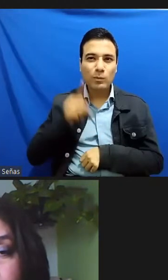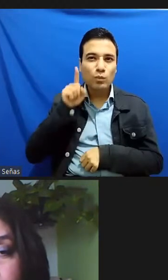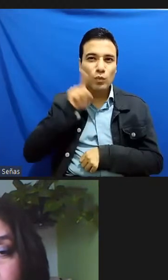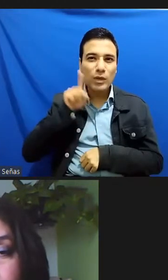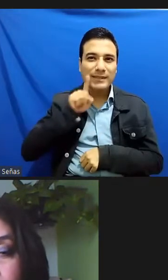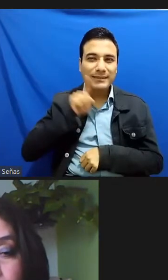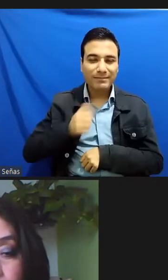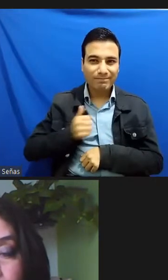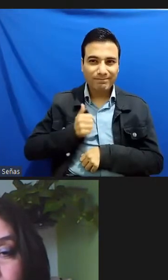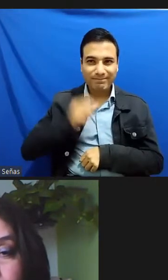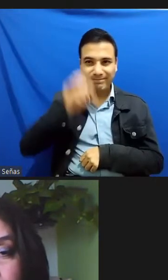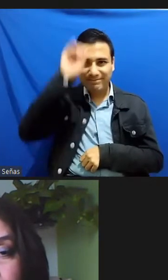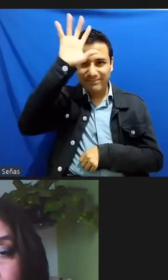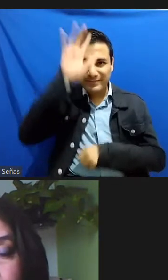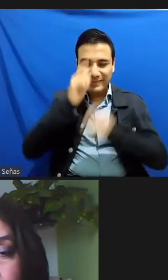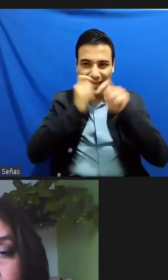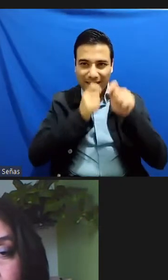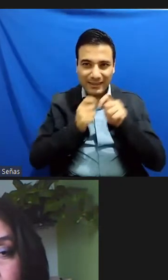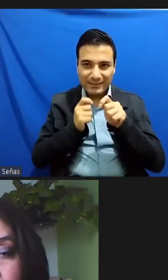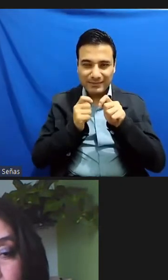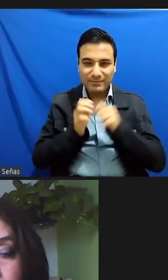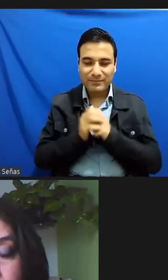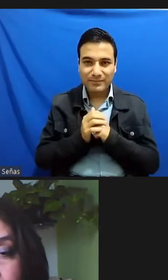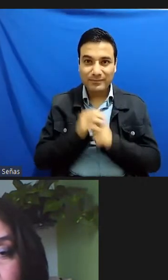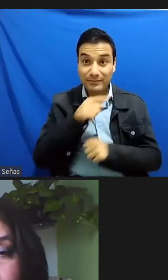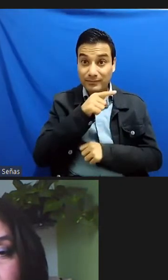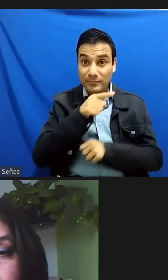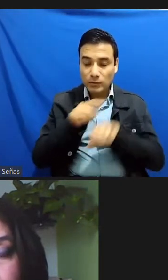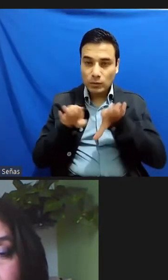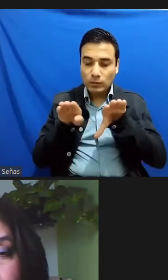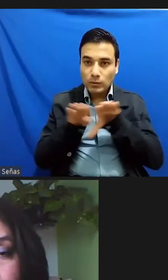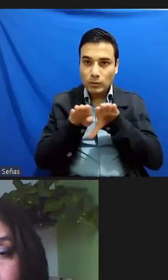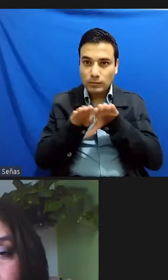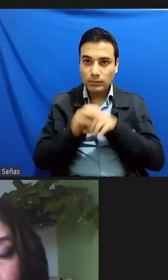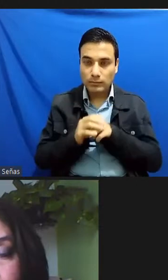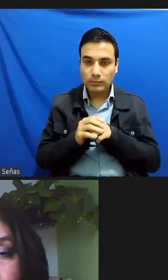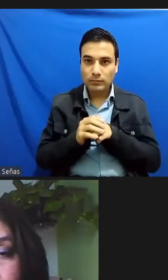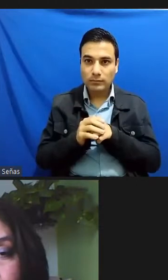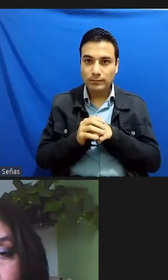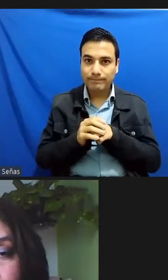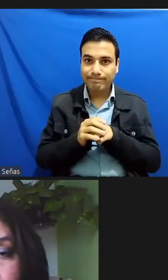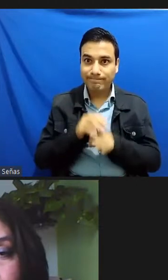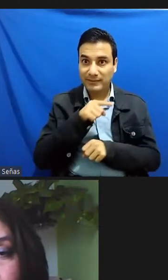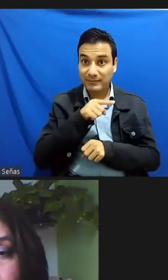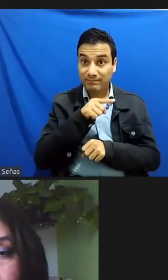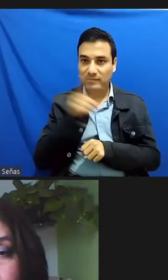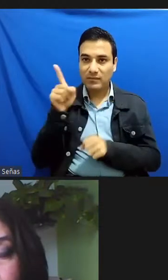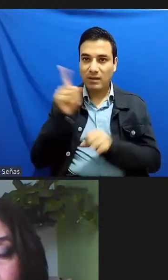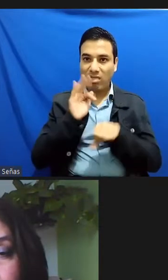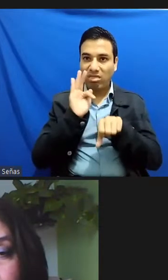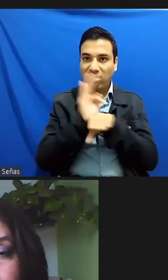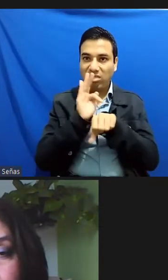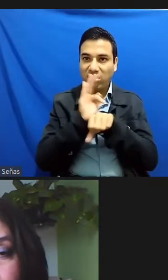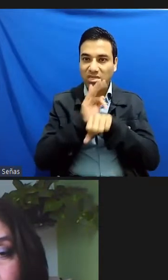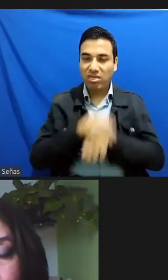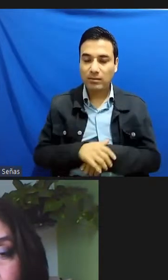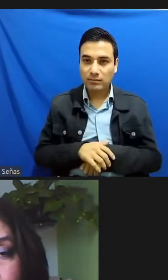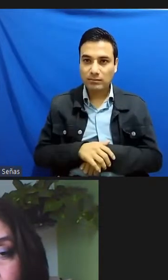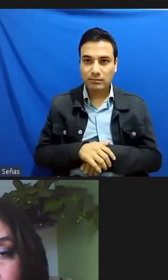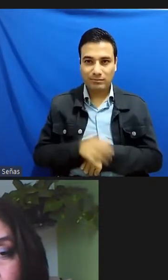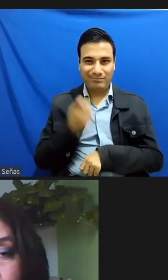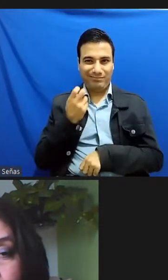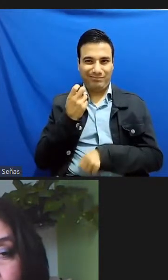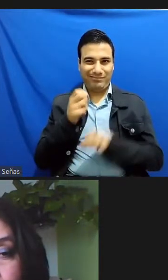que están realmente diezmando a la población en toda América y eso entonces ahí hay como una especie de